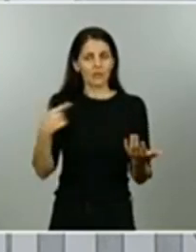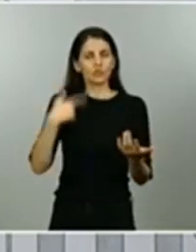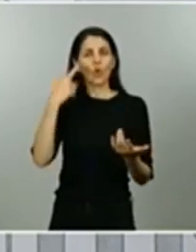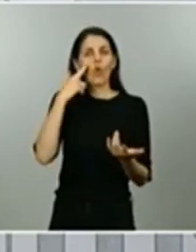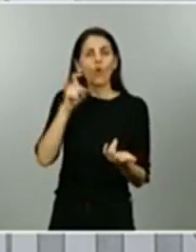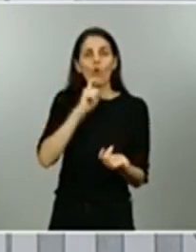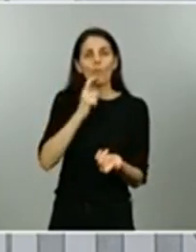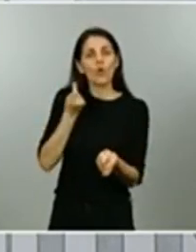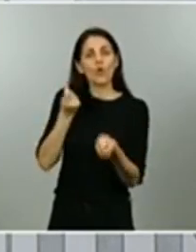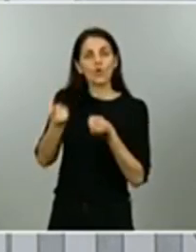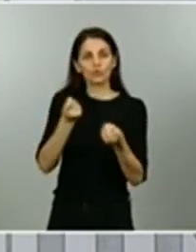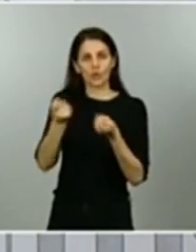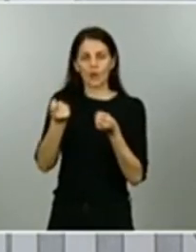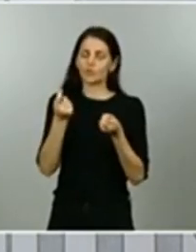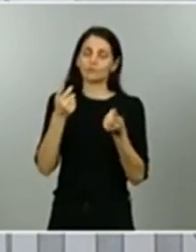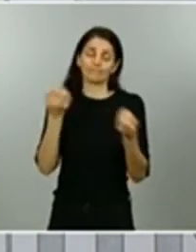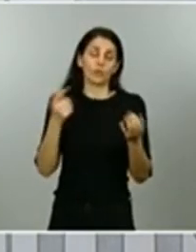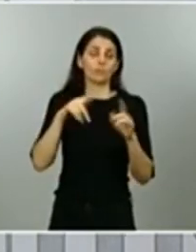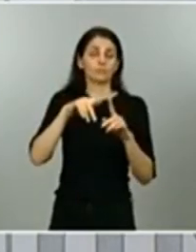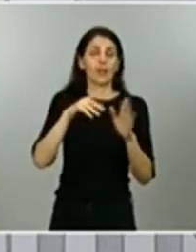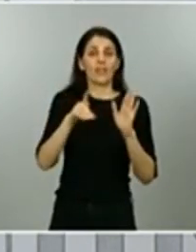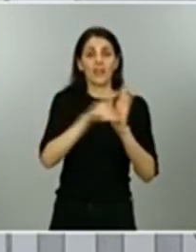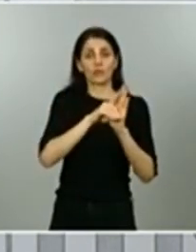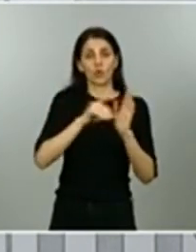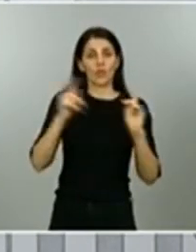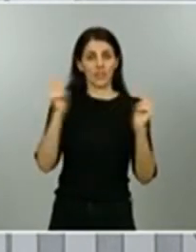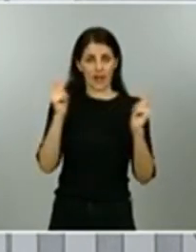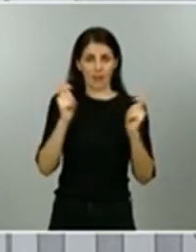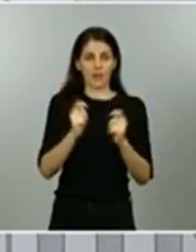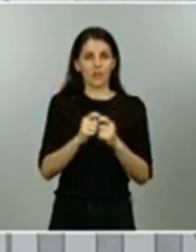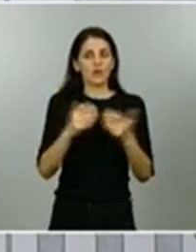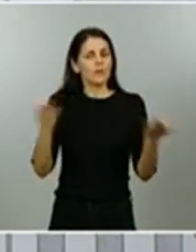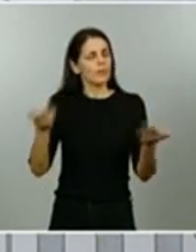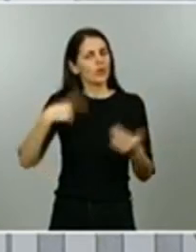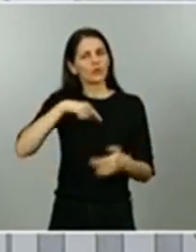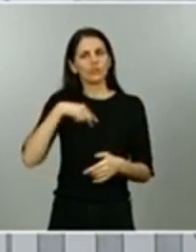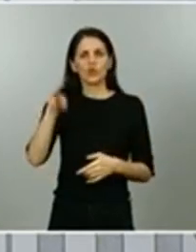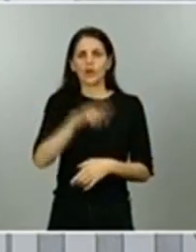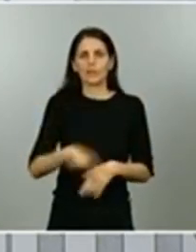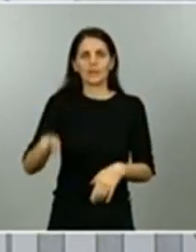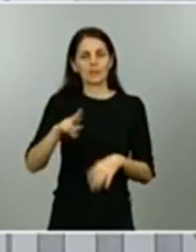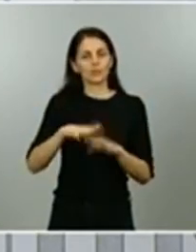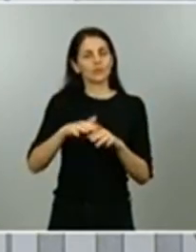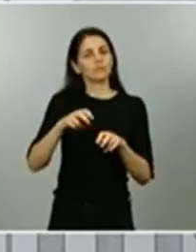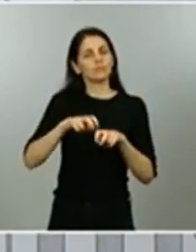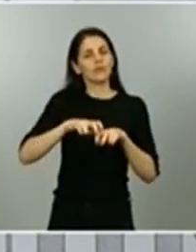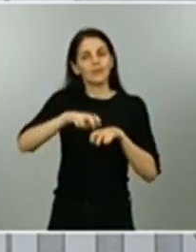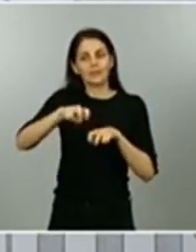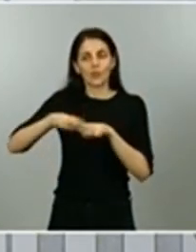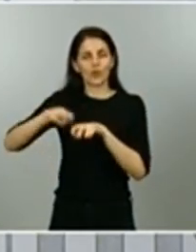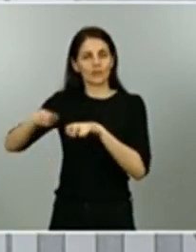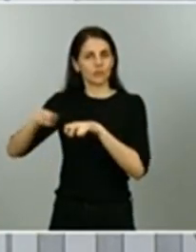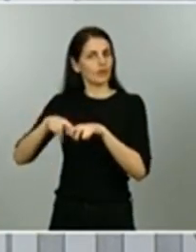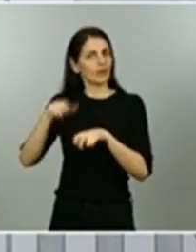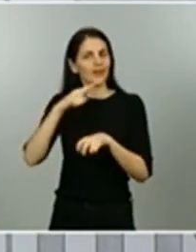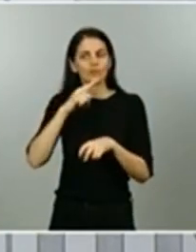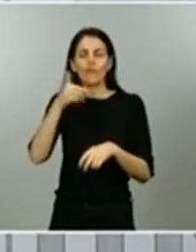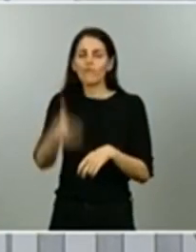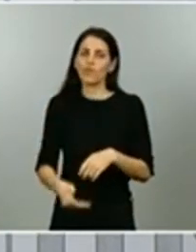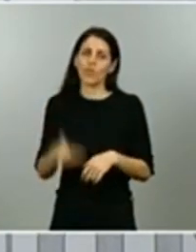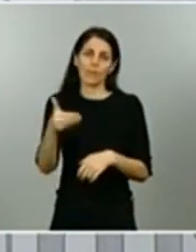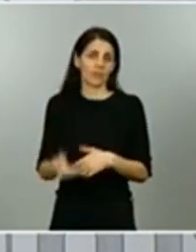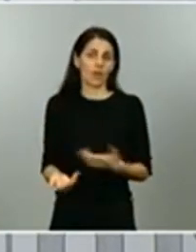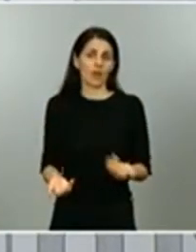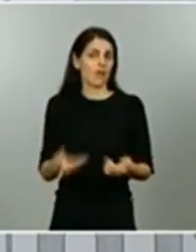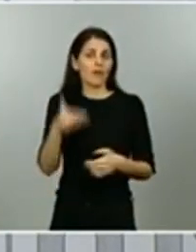en estos momentos fundamental para poder poner en marcha los mecanismos que nos permiten controlar la epidemia en nuestro